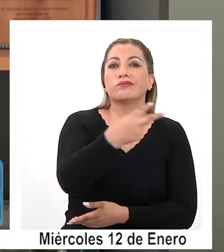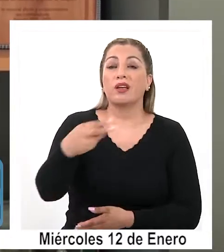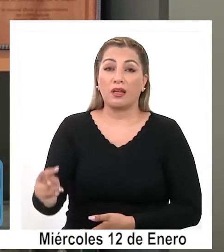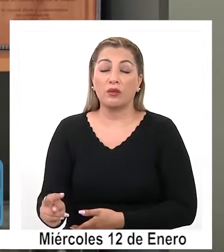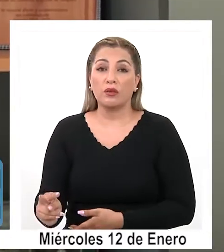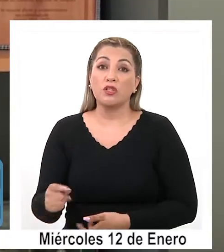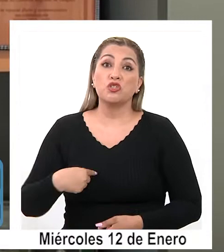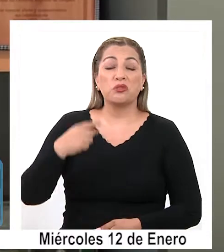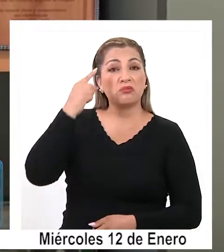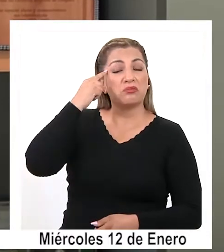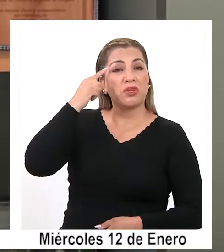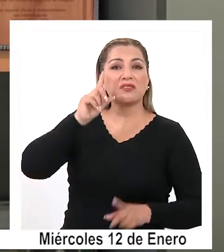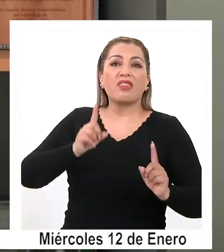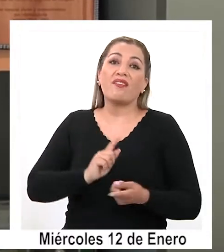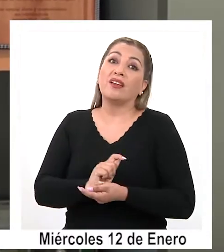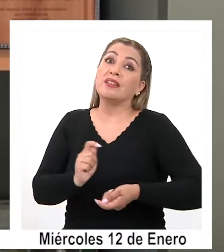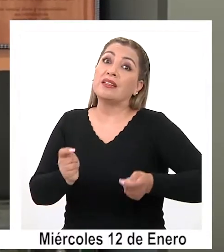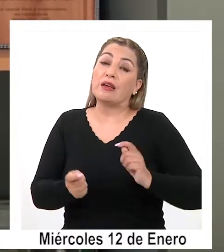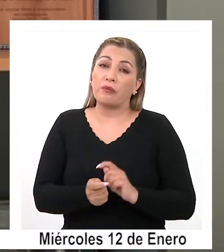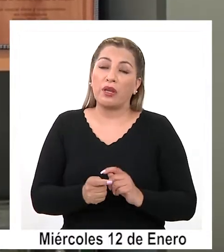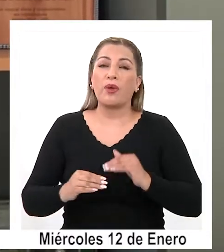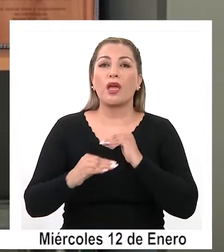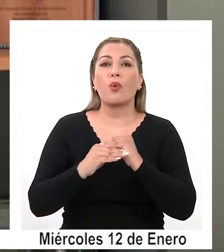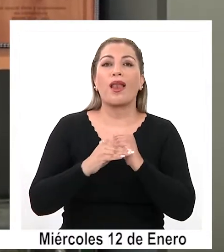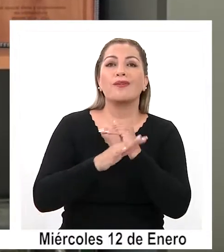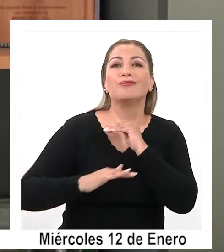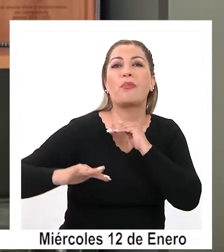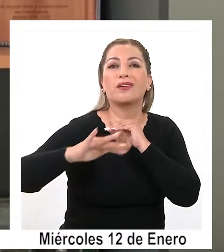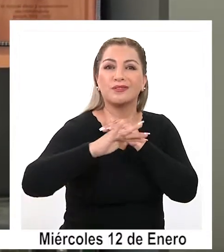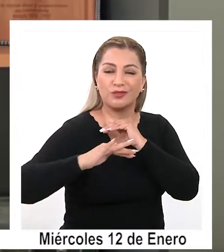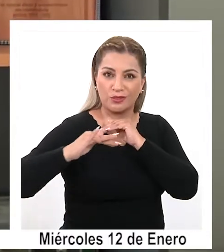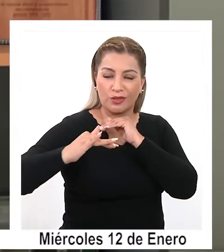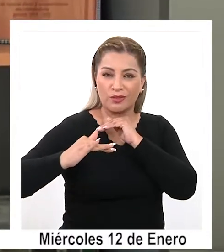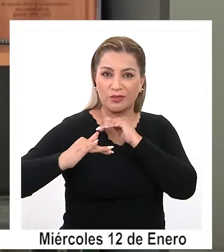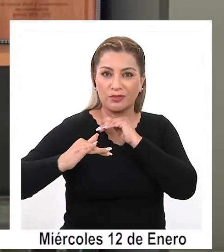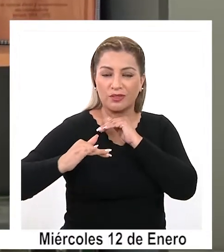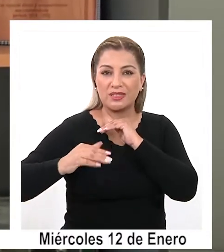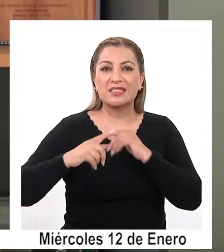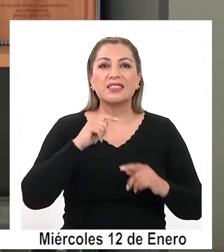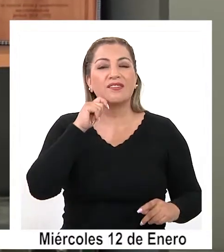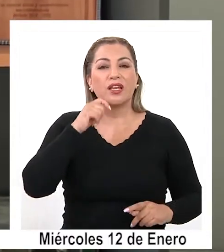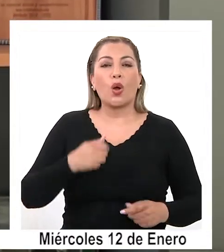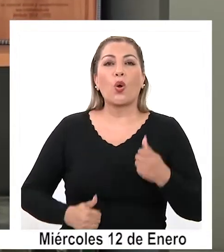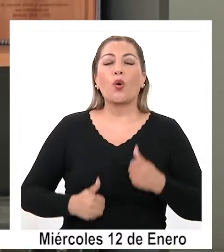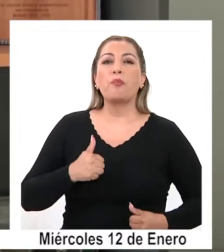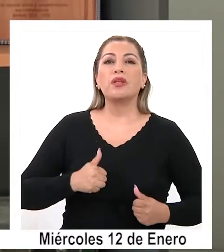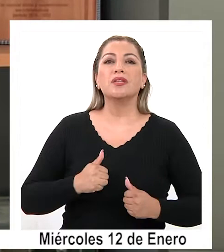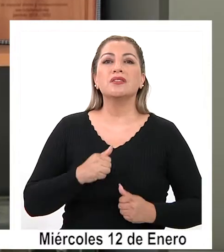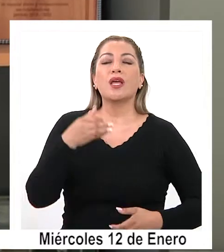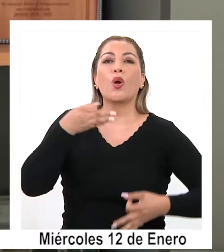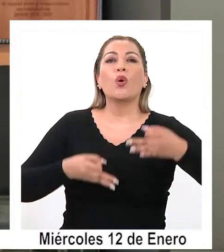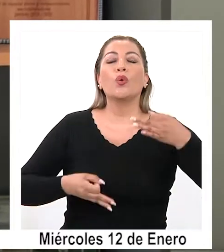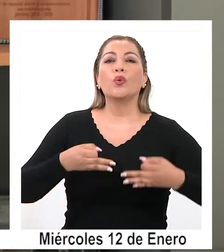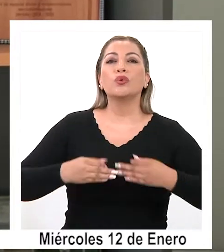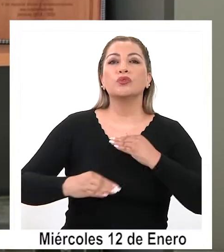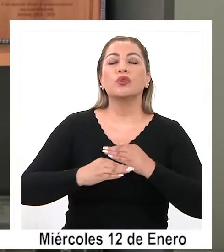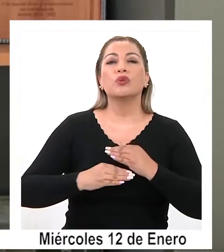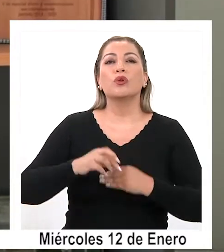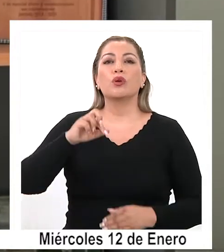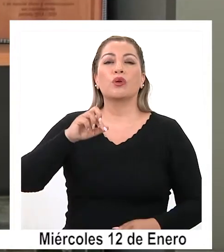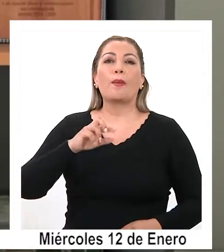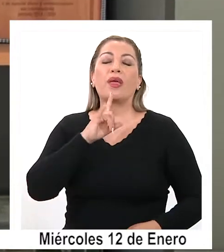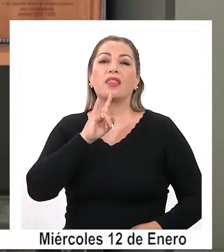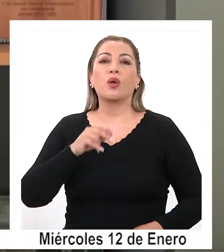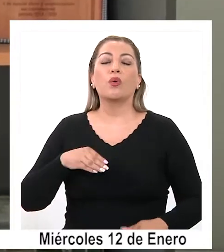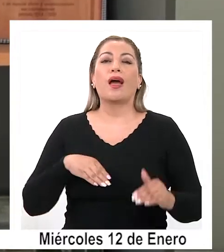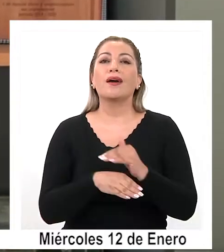cosa que, bueno, obviamente yo encuentro que debe ser cambiada para que así se pueda igualar la cancha y que realmente sea, por así decirlo, una competencia justa la que se va a dar con las pruebas de acceso a